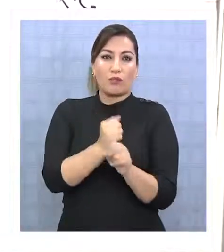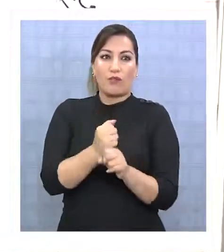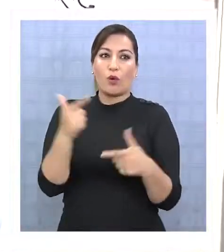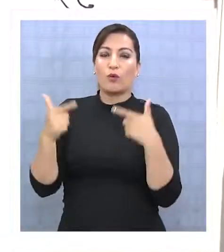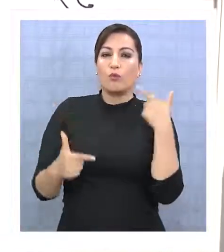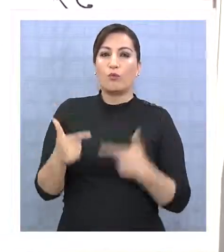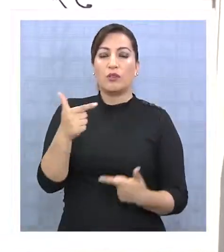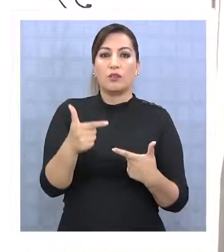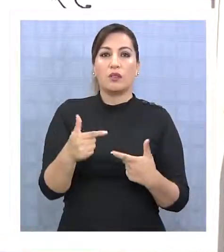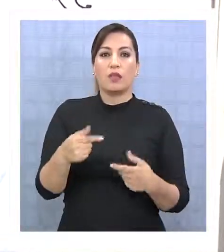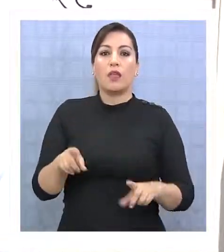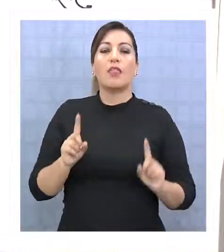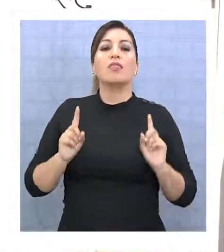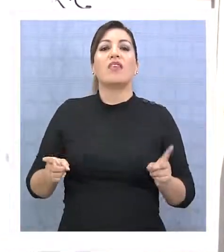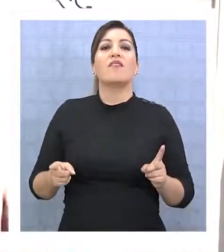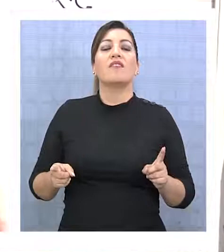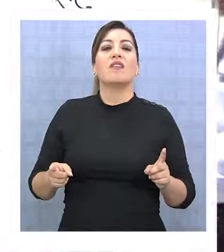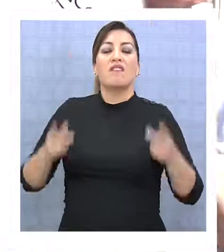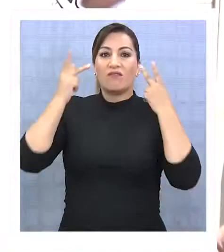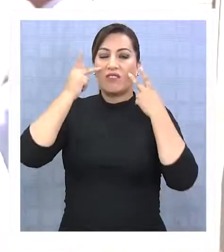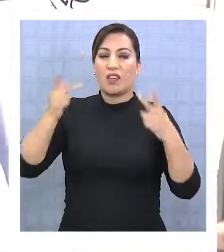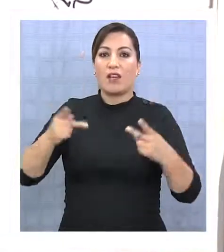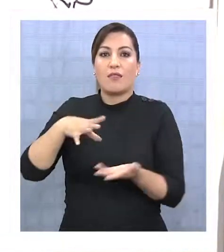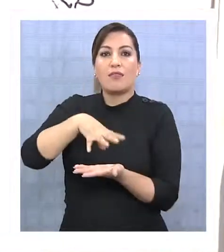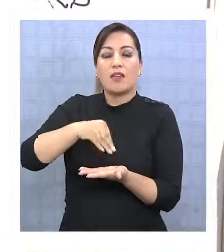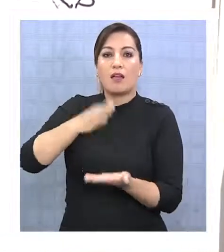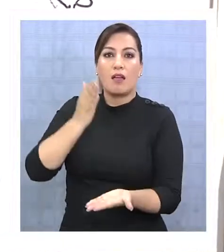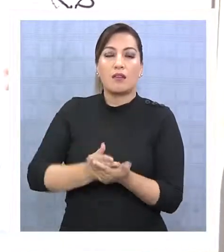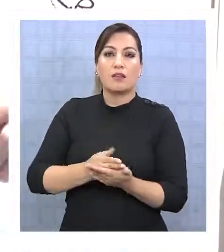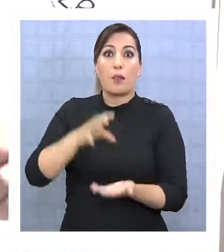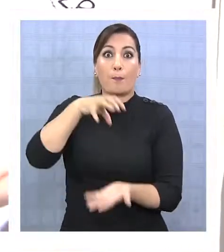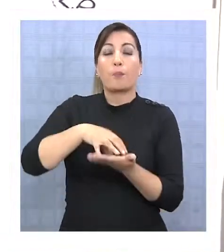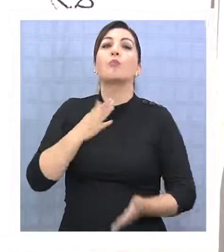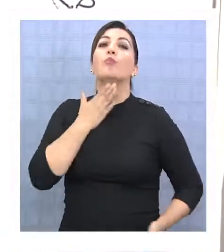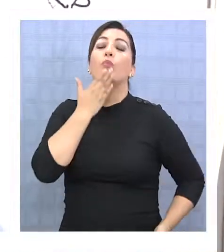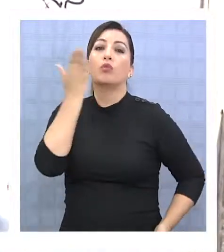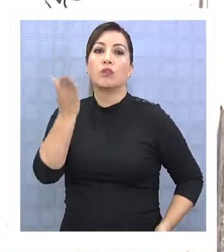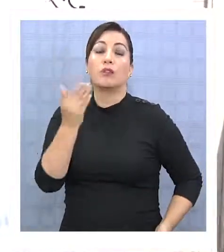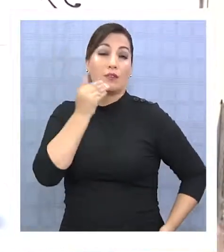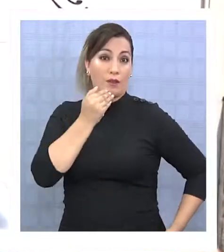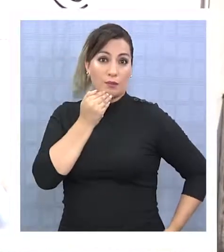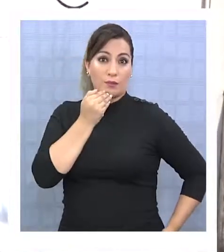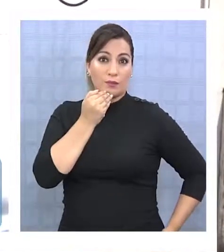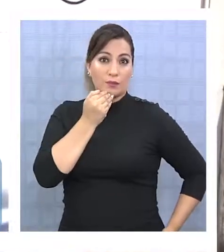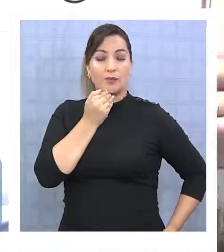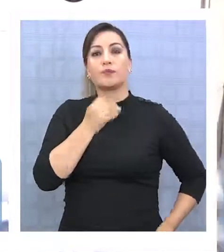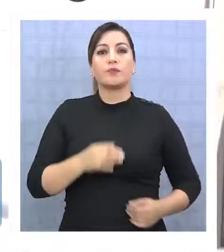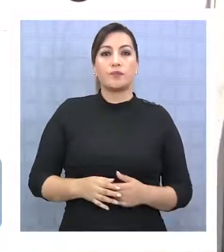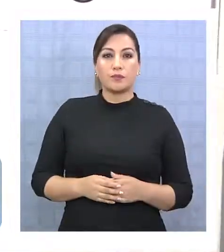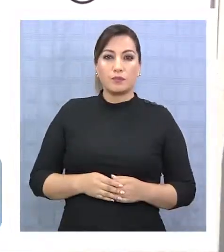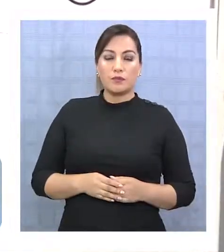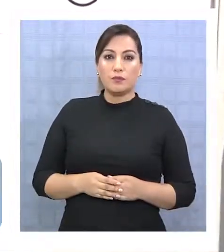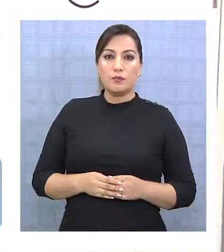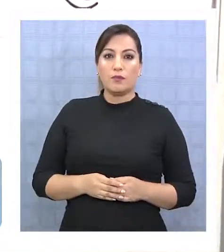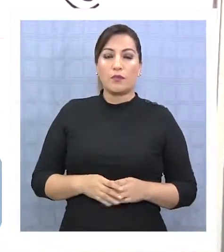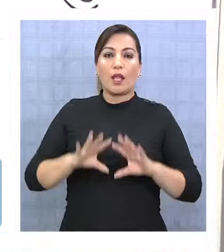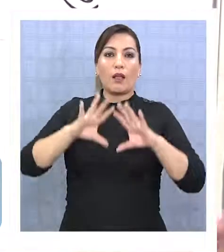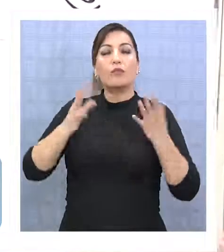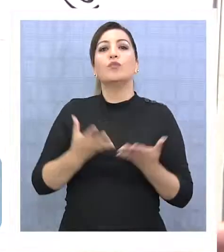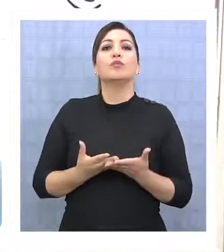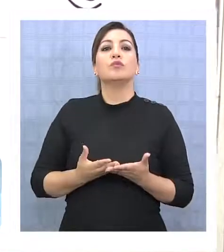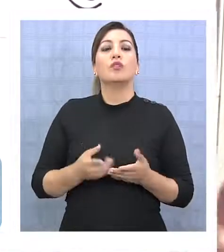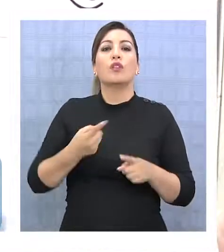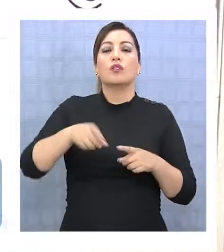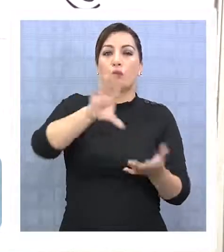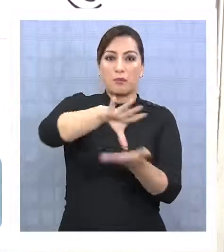política, usted tiene que movilizarse. Desde Arica a Punta Arenas. Pero también no hay que dejar de lado el mundo